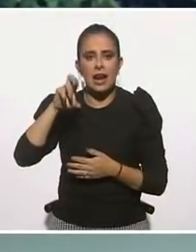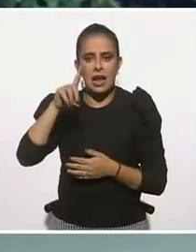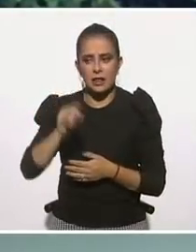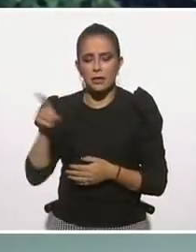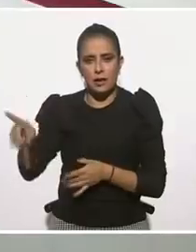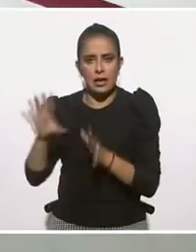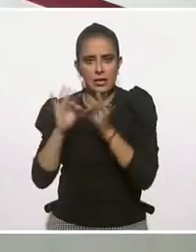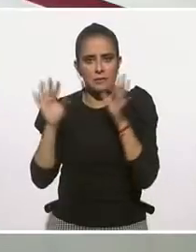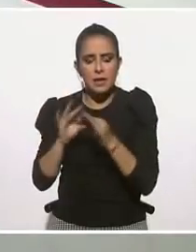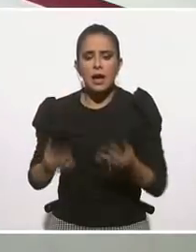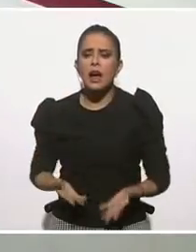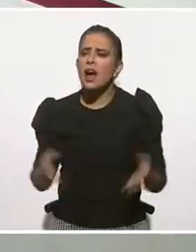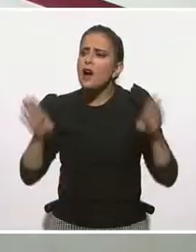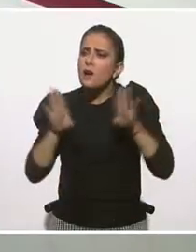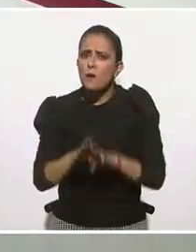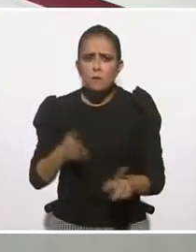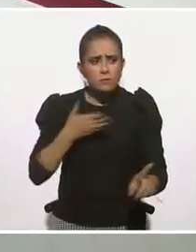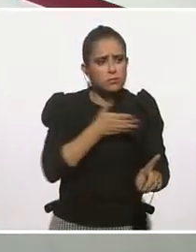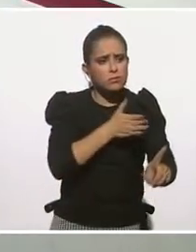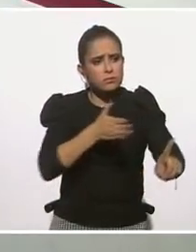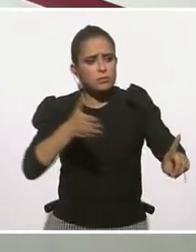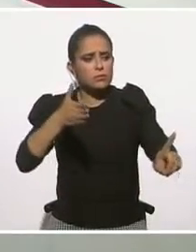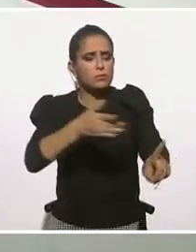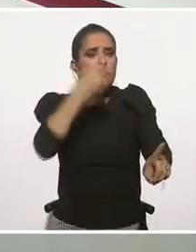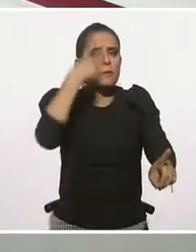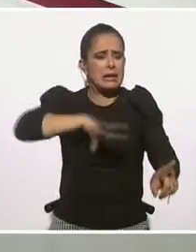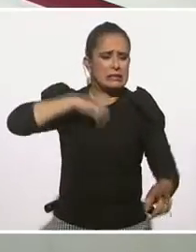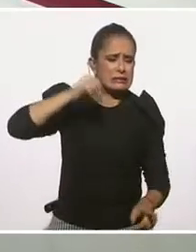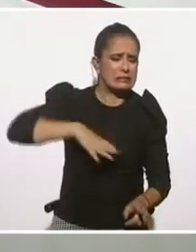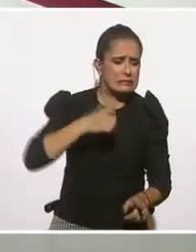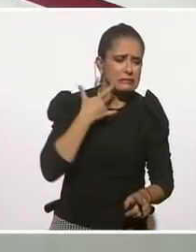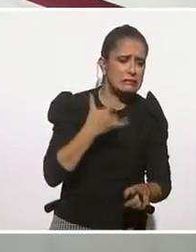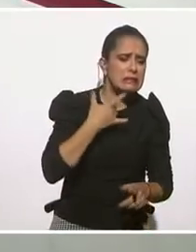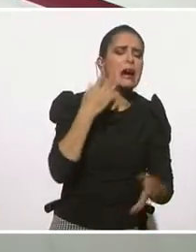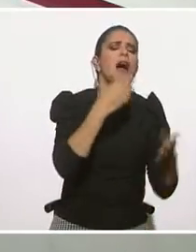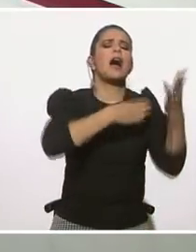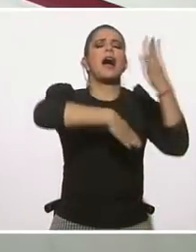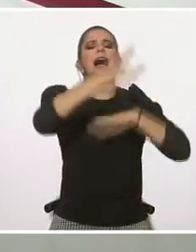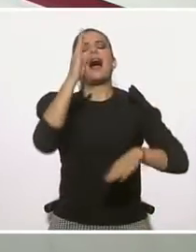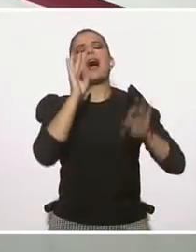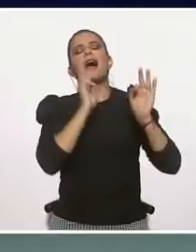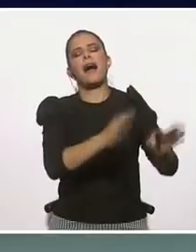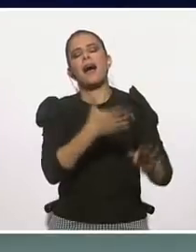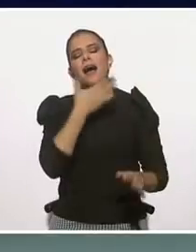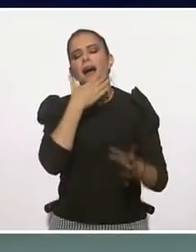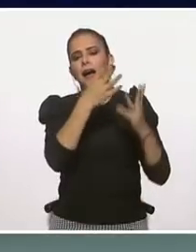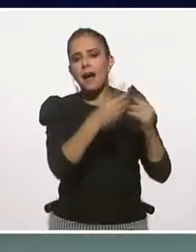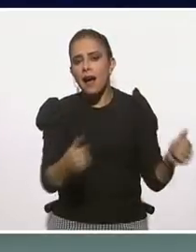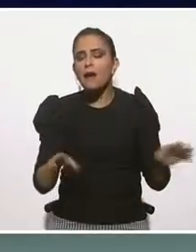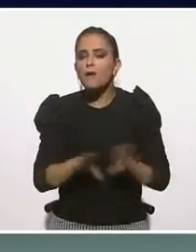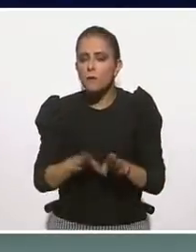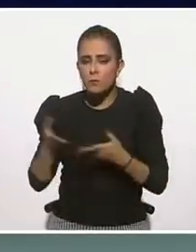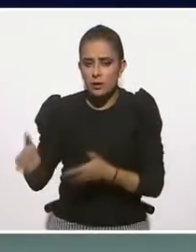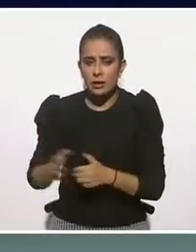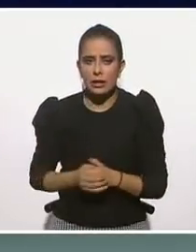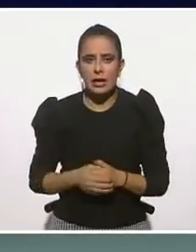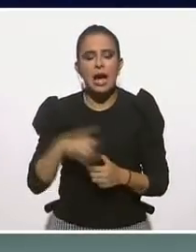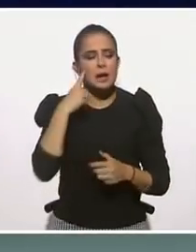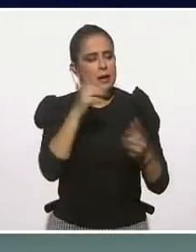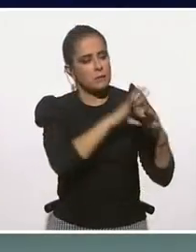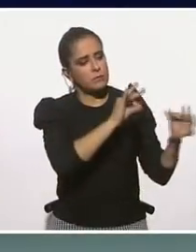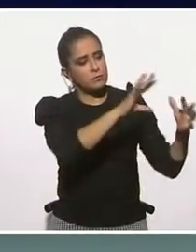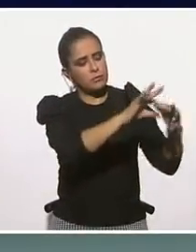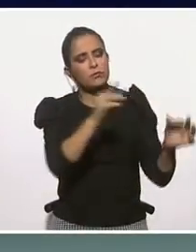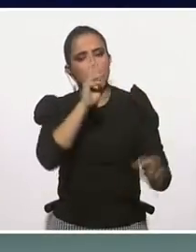cómo es el camino que hay que seguir para ser resilientes. ¿Cuál es el camino? Muchas gracias. Yo coincido mucho con lo que comentaba Patti y lo que comentaba el doctor.